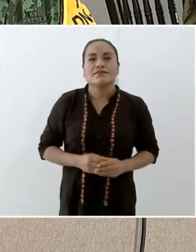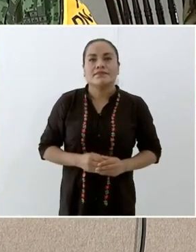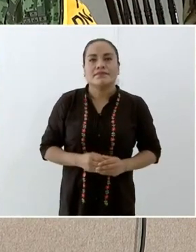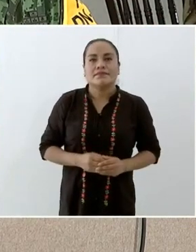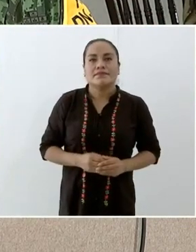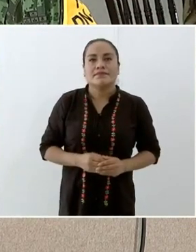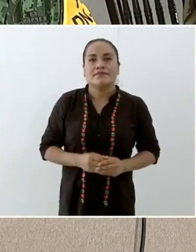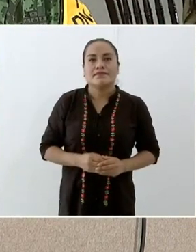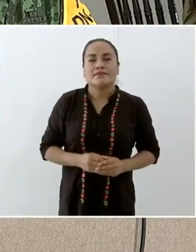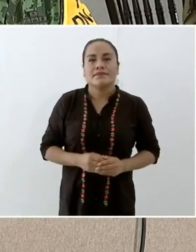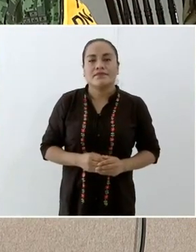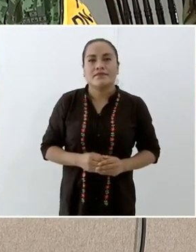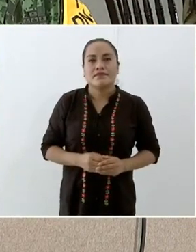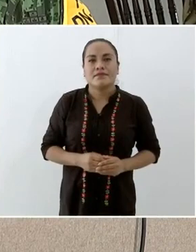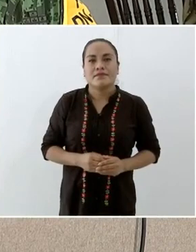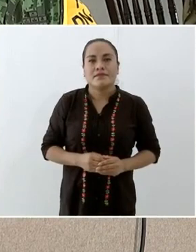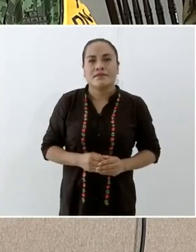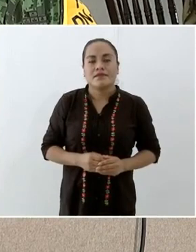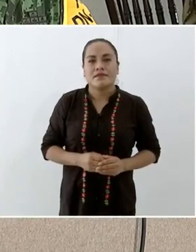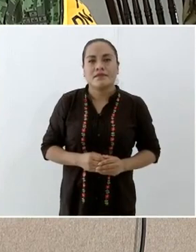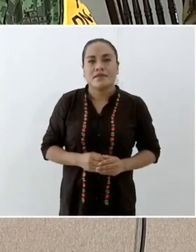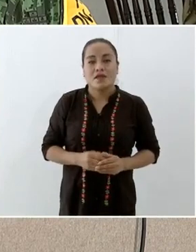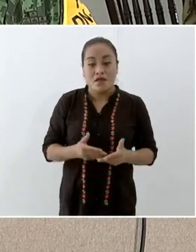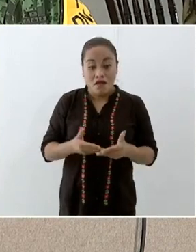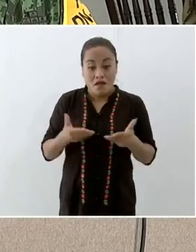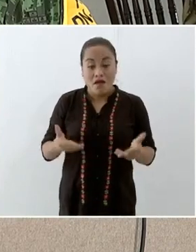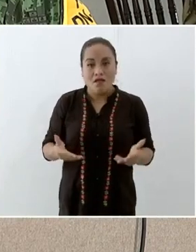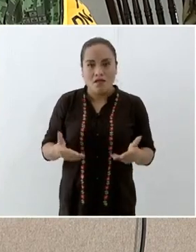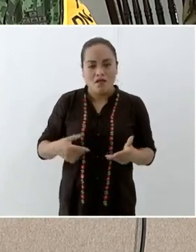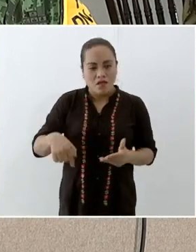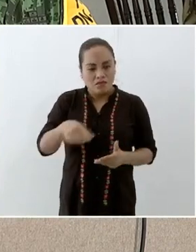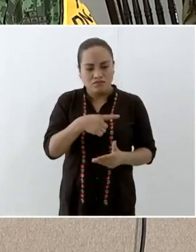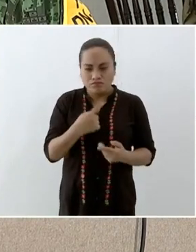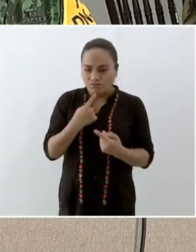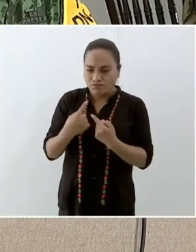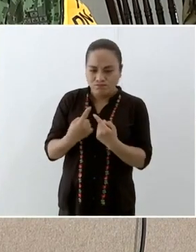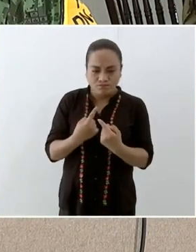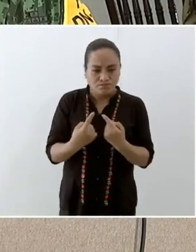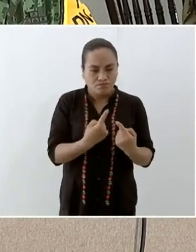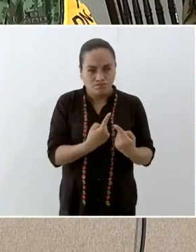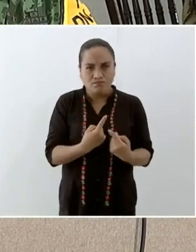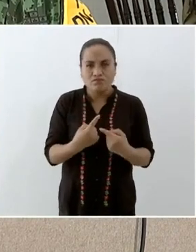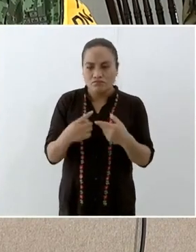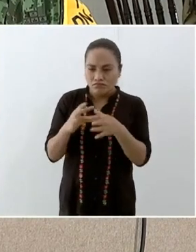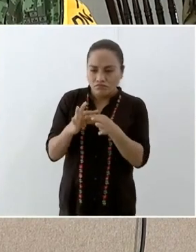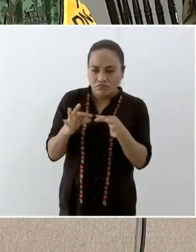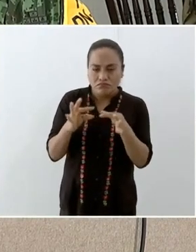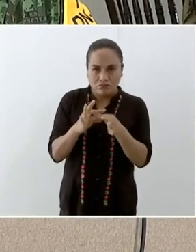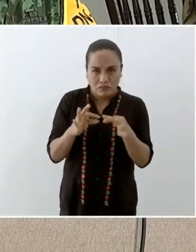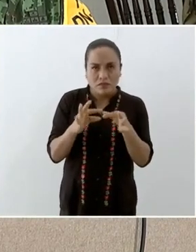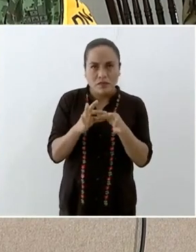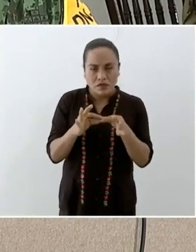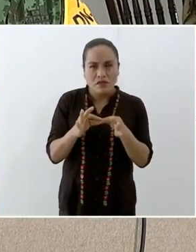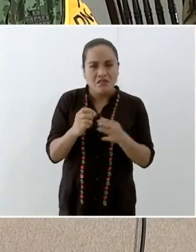esto que estamos ahora viendo tiene que ver con